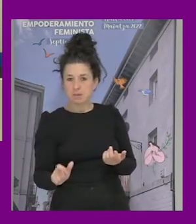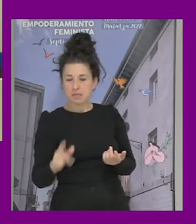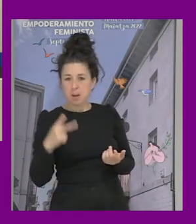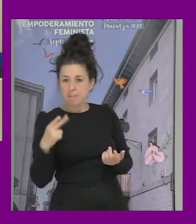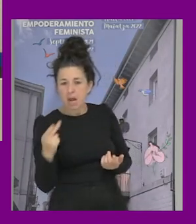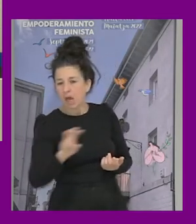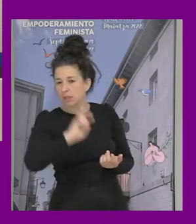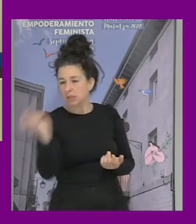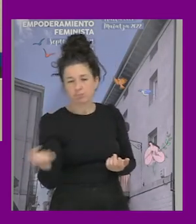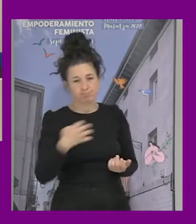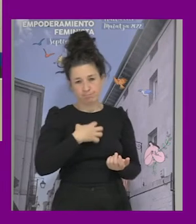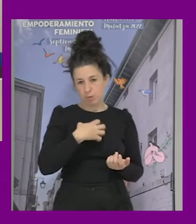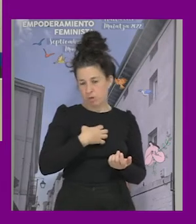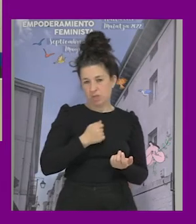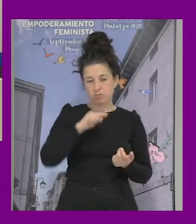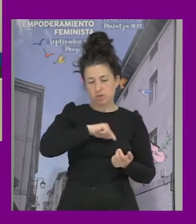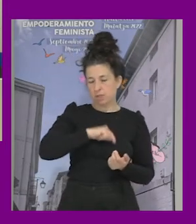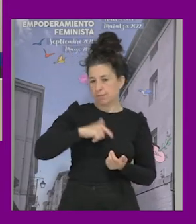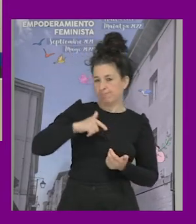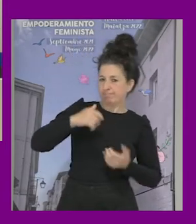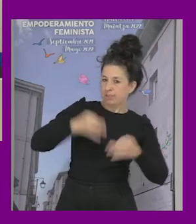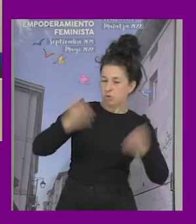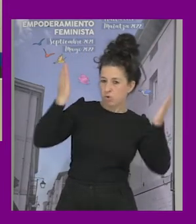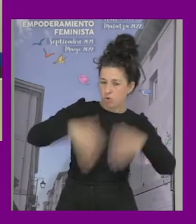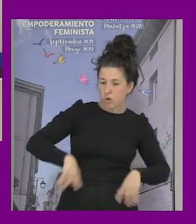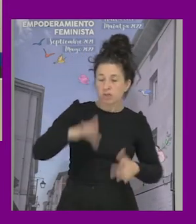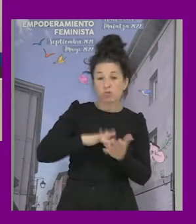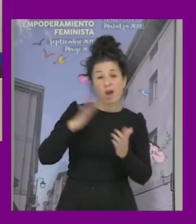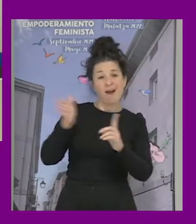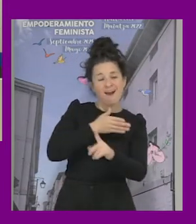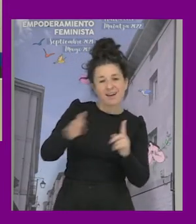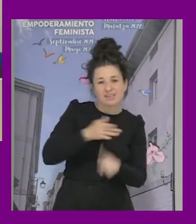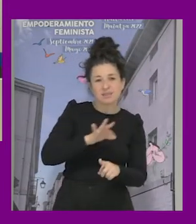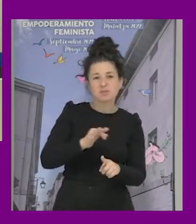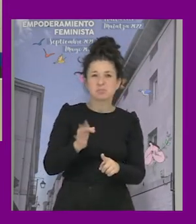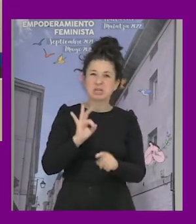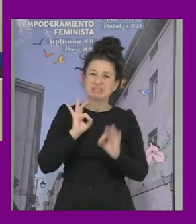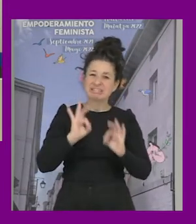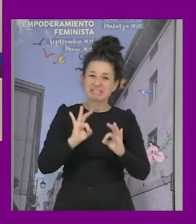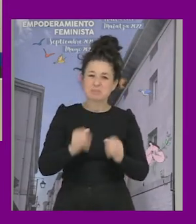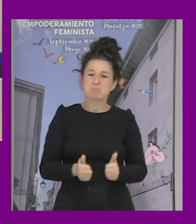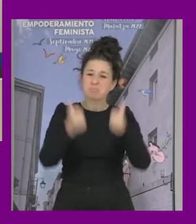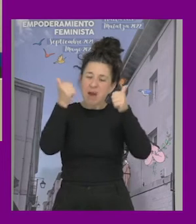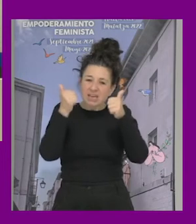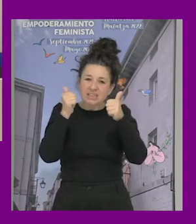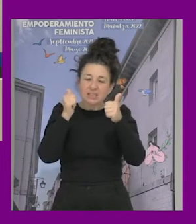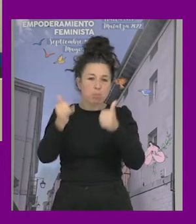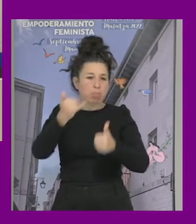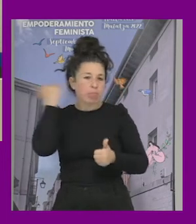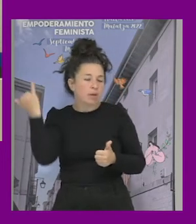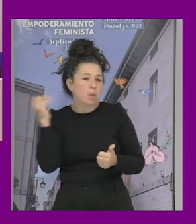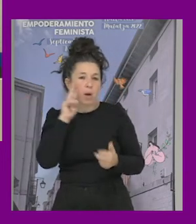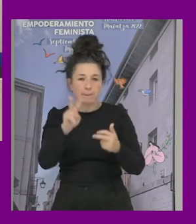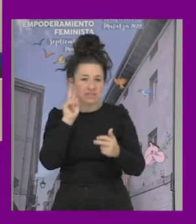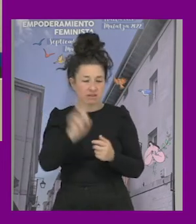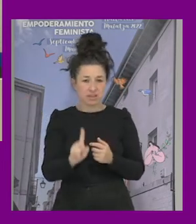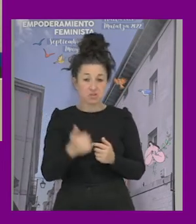pareja o etc ¿no? y había agresiones pero sobre todo había invisibilización al final como vale pues ya no voy y